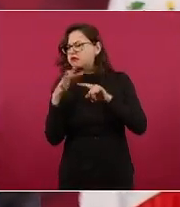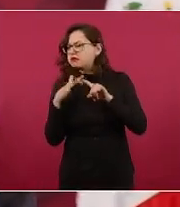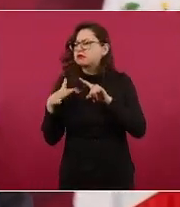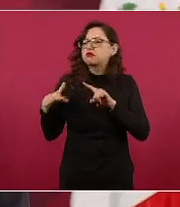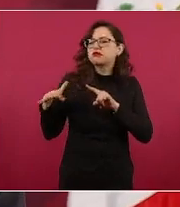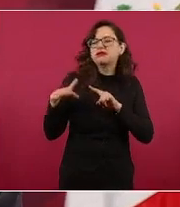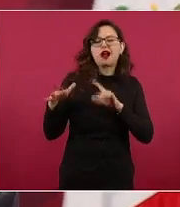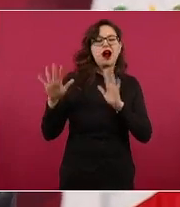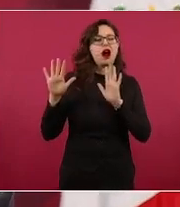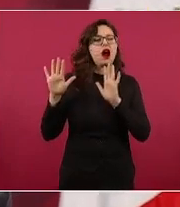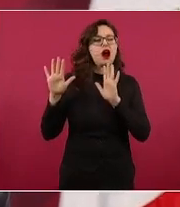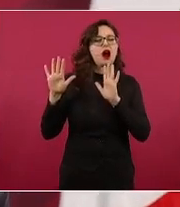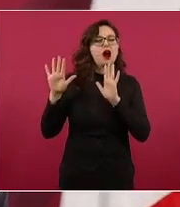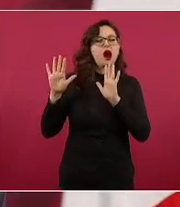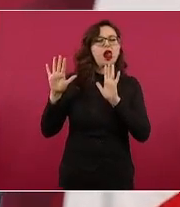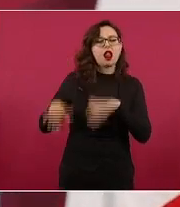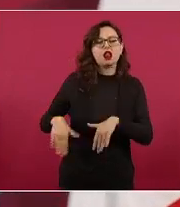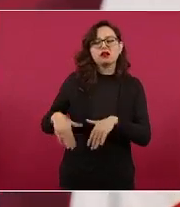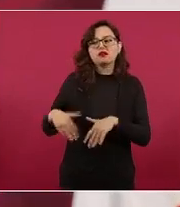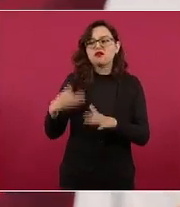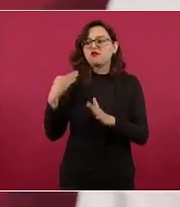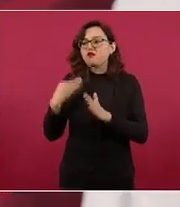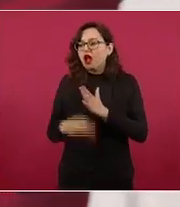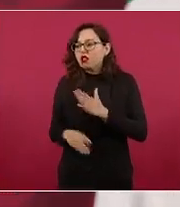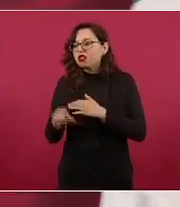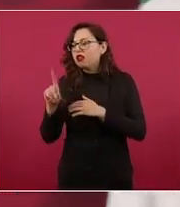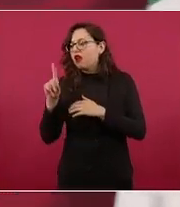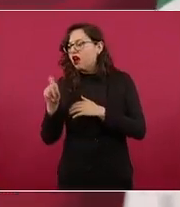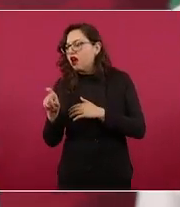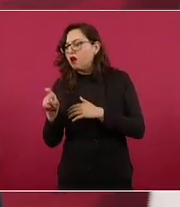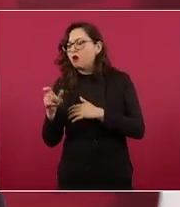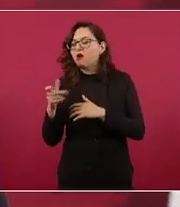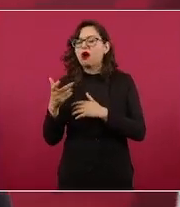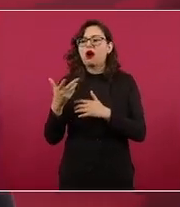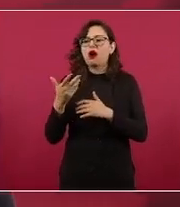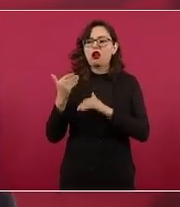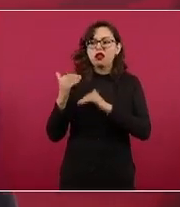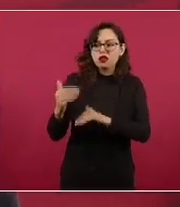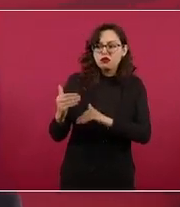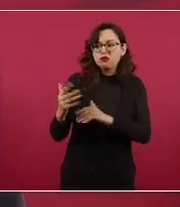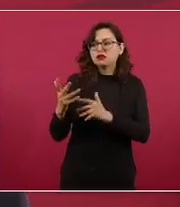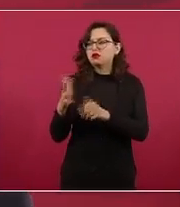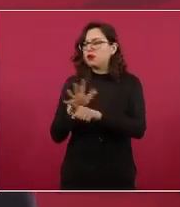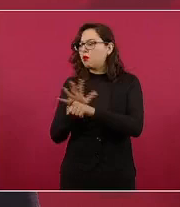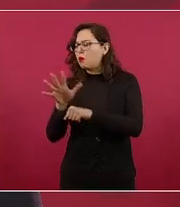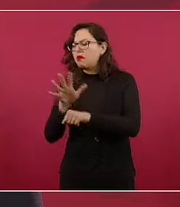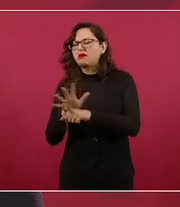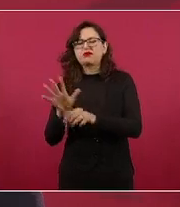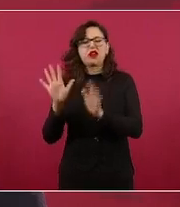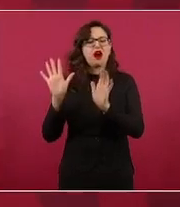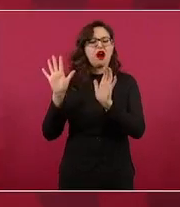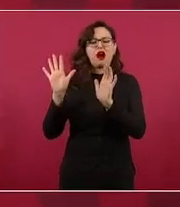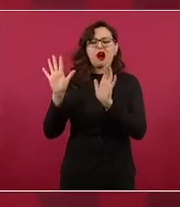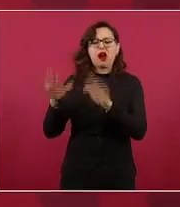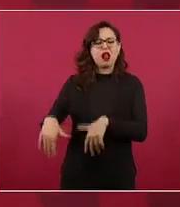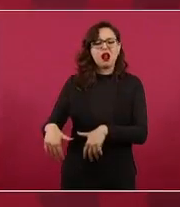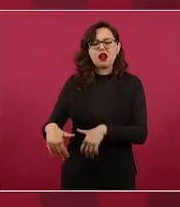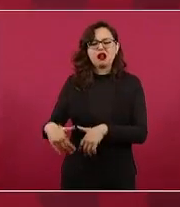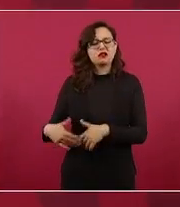la escasez o las limitaciones de